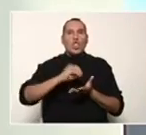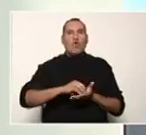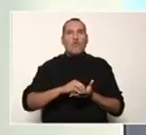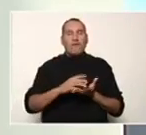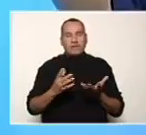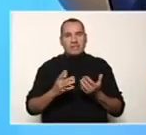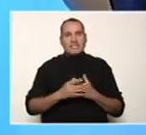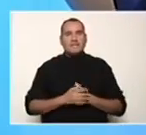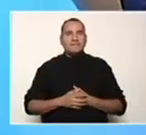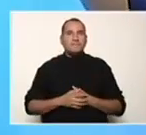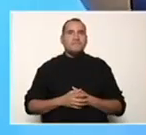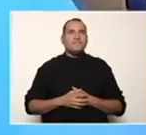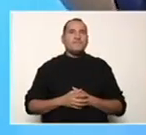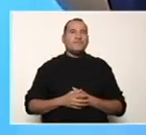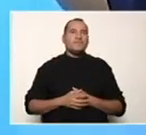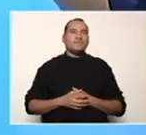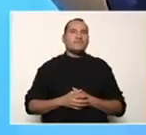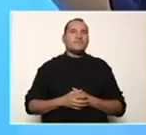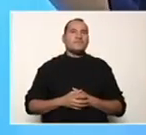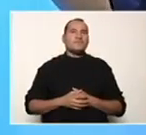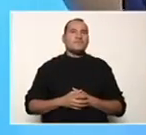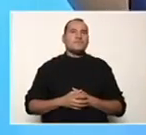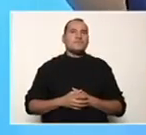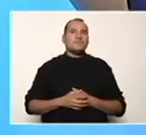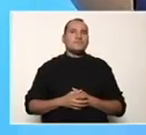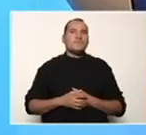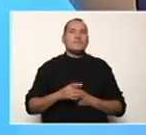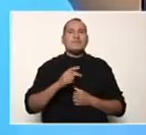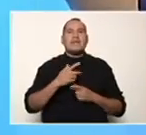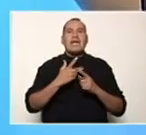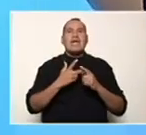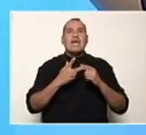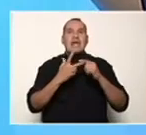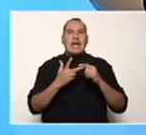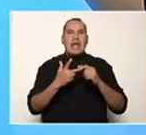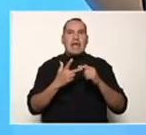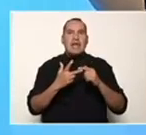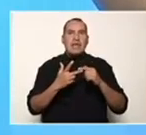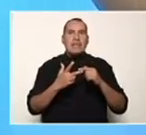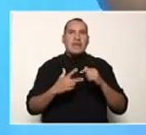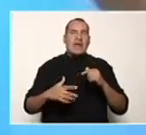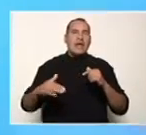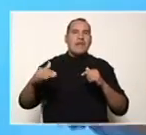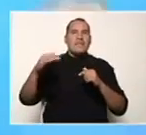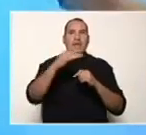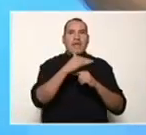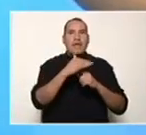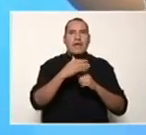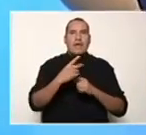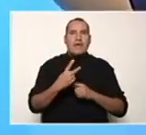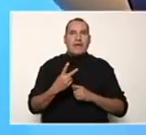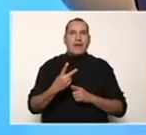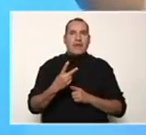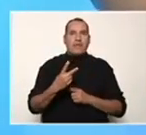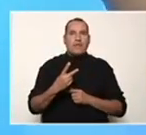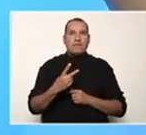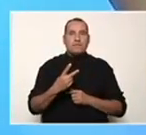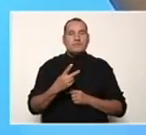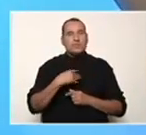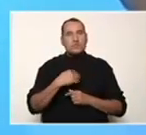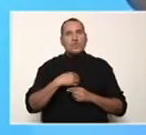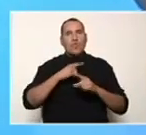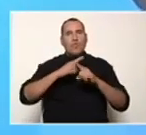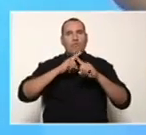a multiplicar raíz cúbica de 3 a la 2. Si